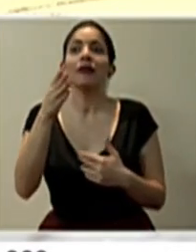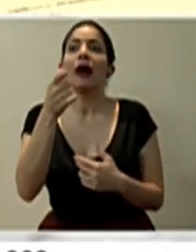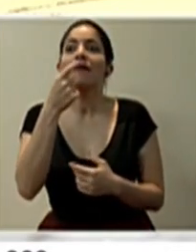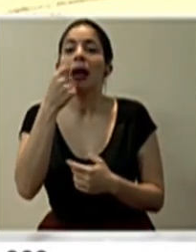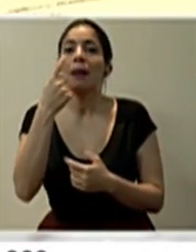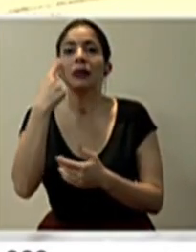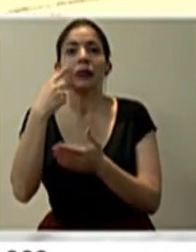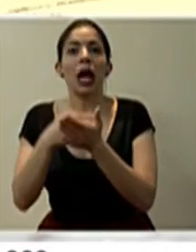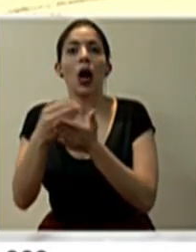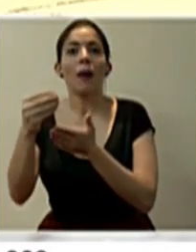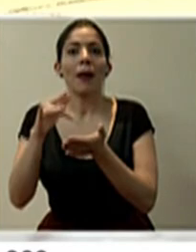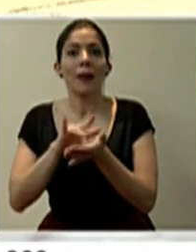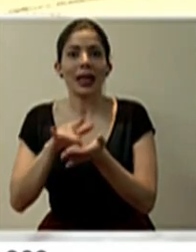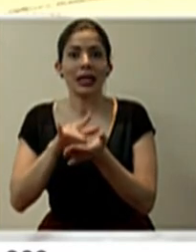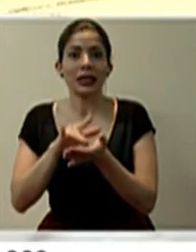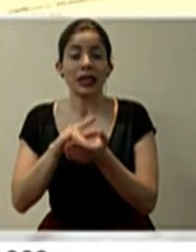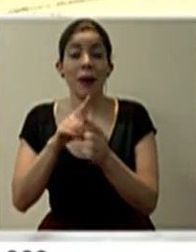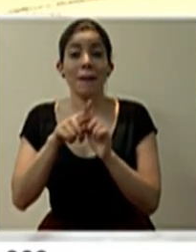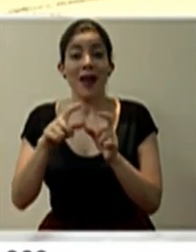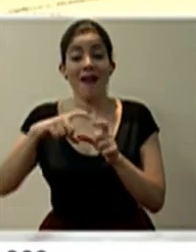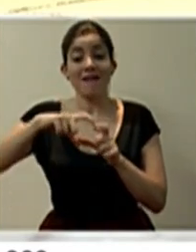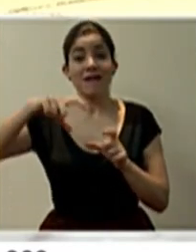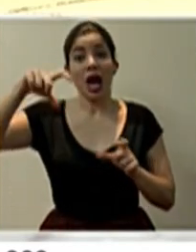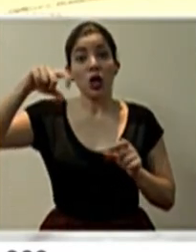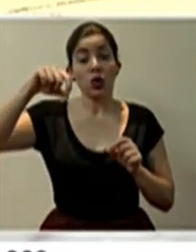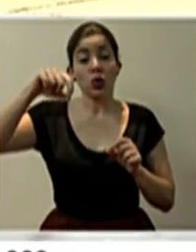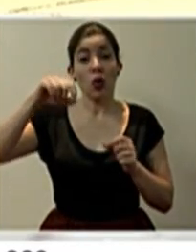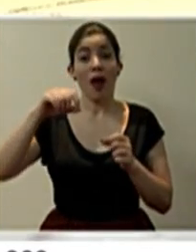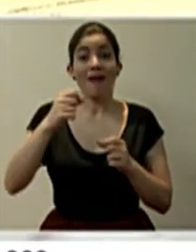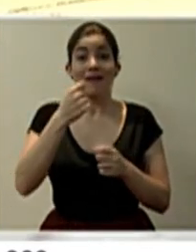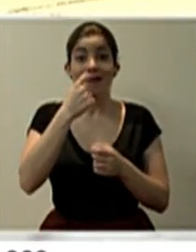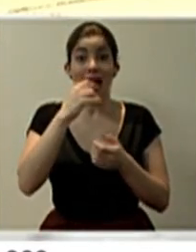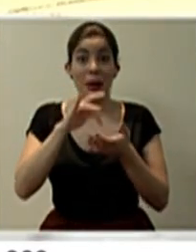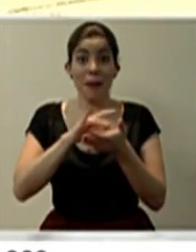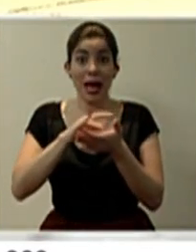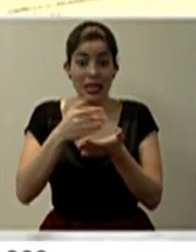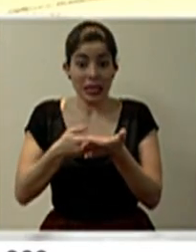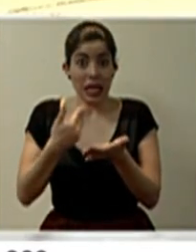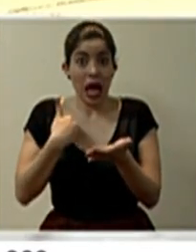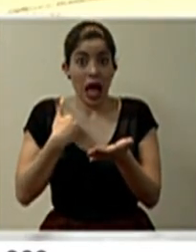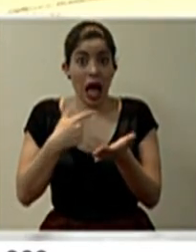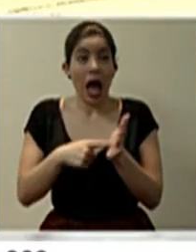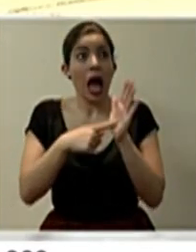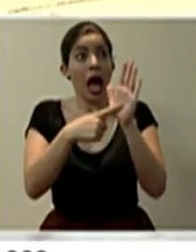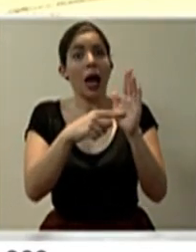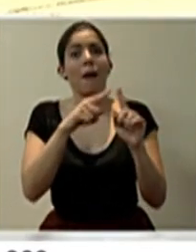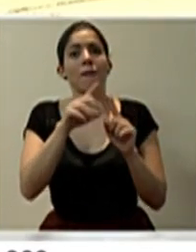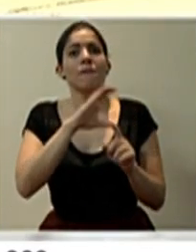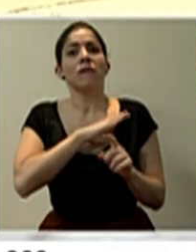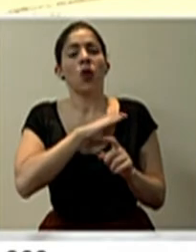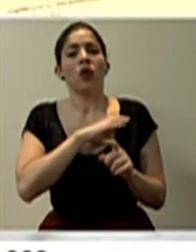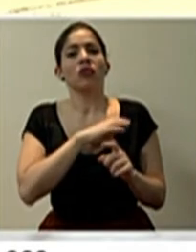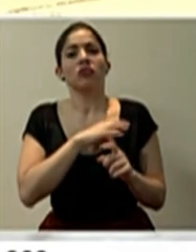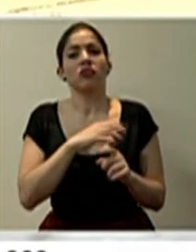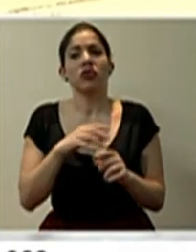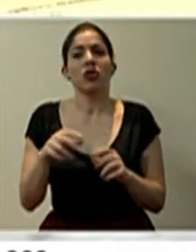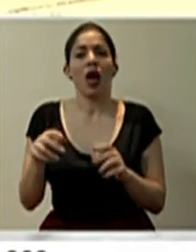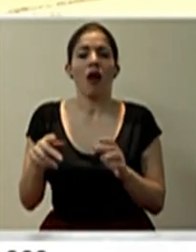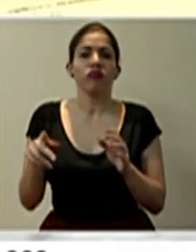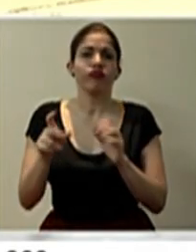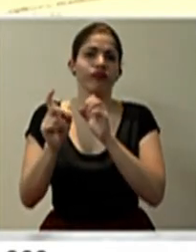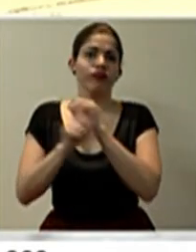con la esposa, y a pesar de que la factura de la farmacia la tenían en mano, actuaron de esa manera, ¿cuál sería el proceder?